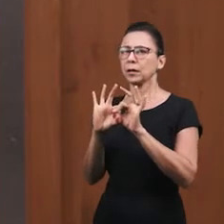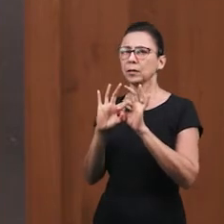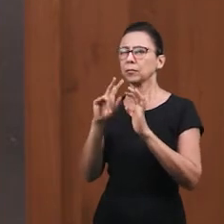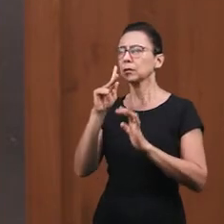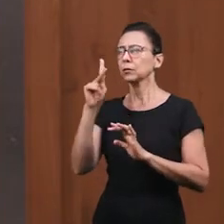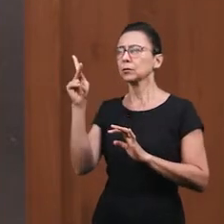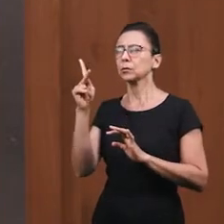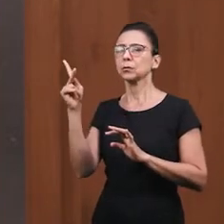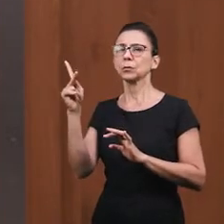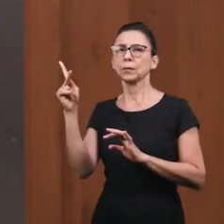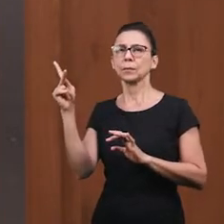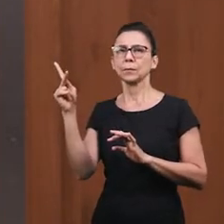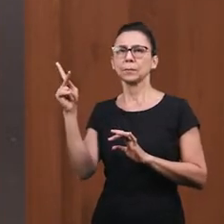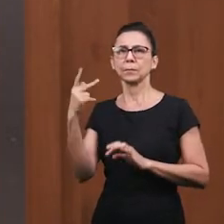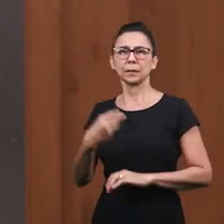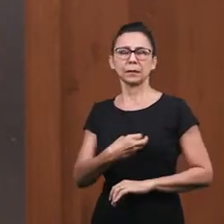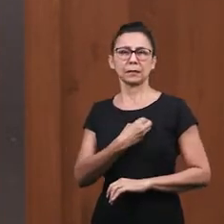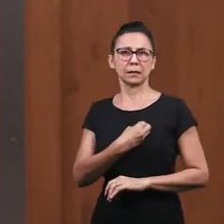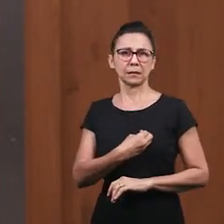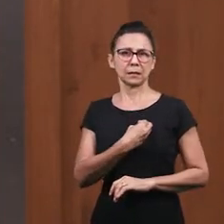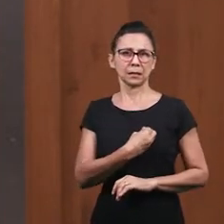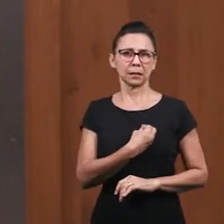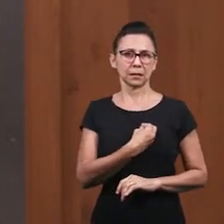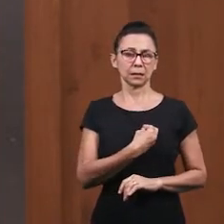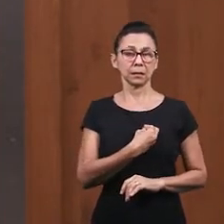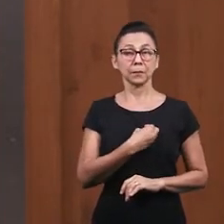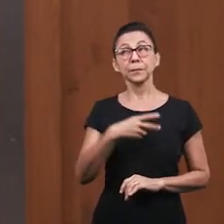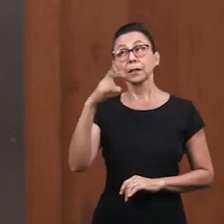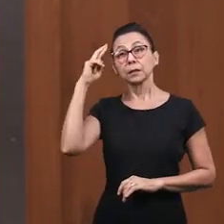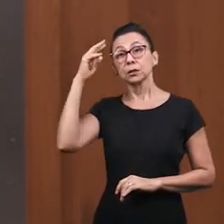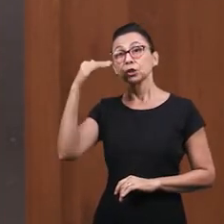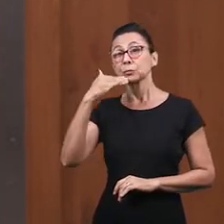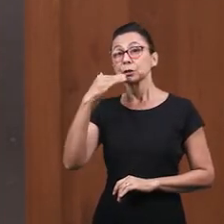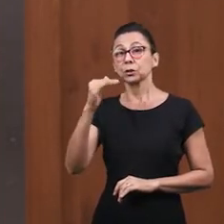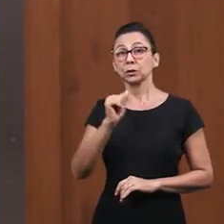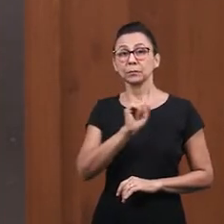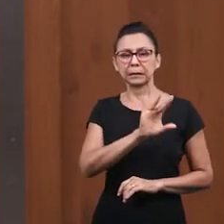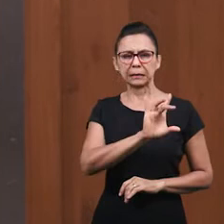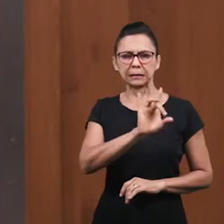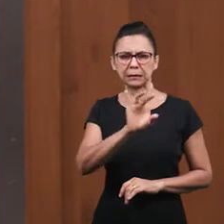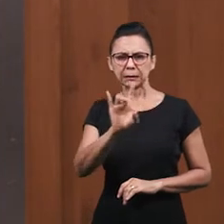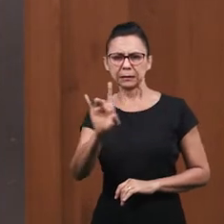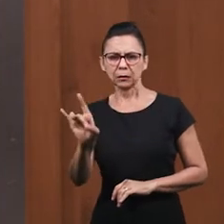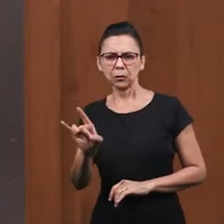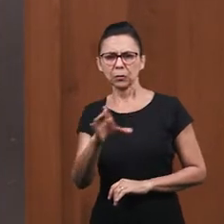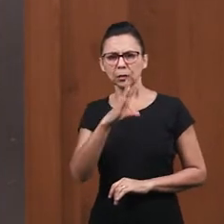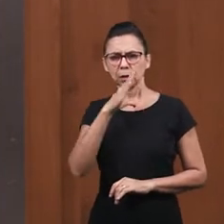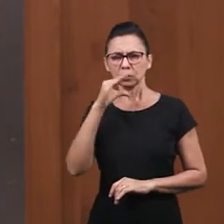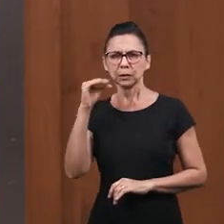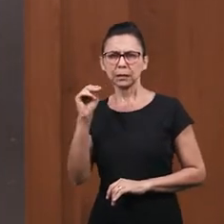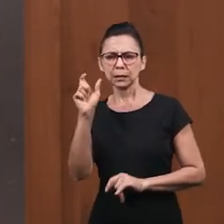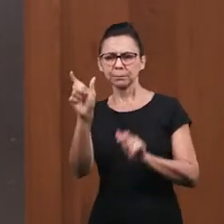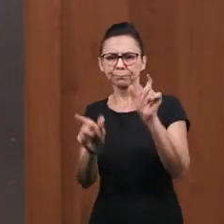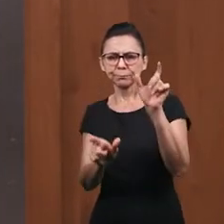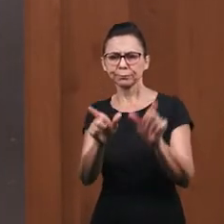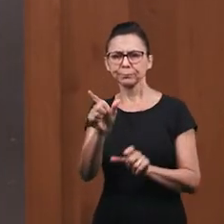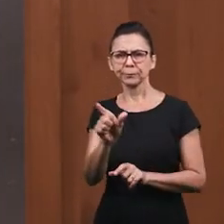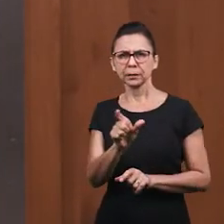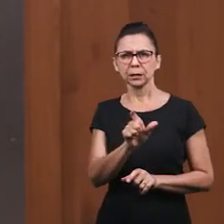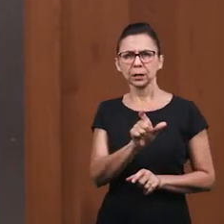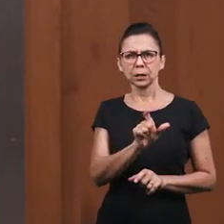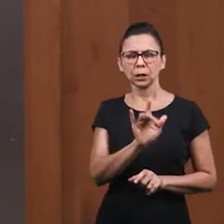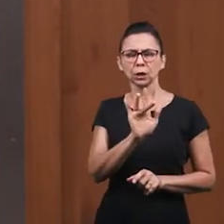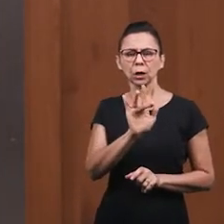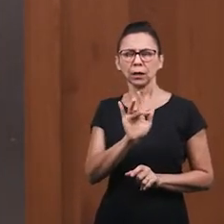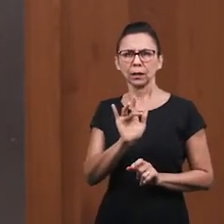de comunión con tu santa presencia y que el Señor toque en cada adolescente y haga